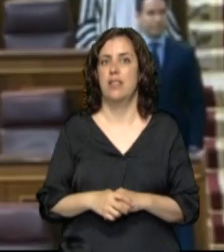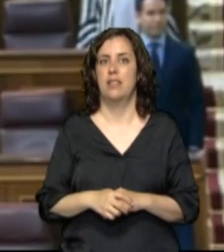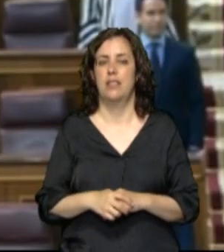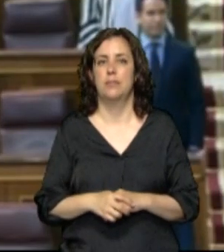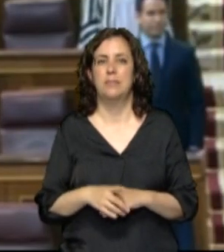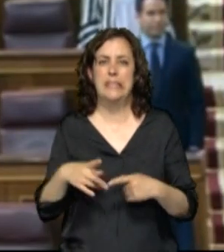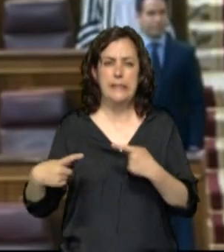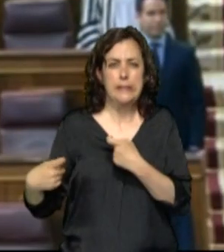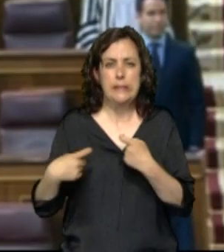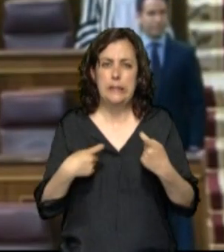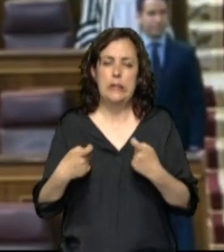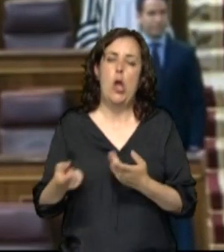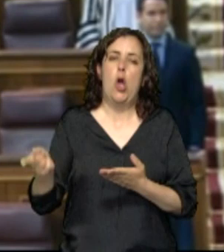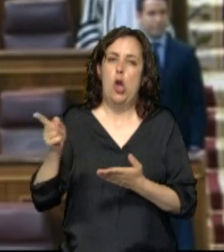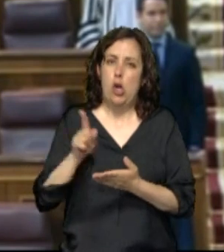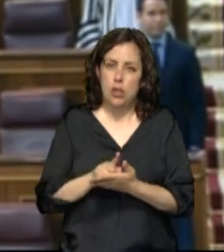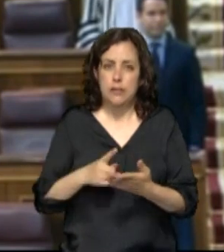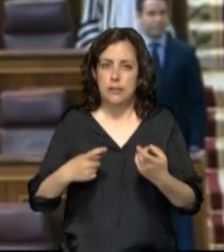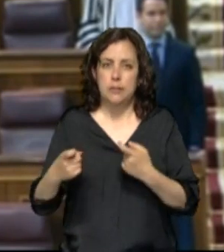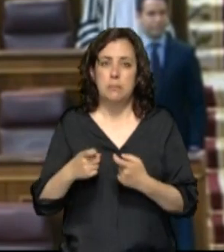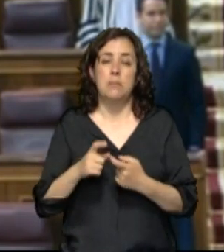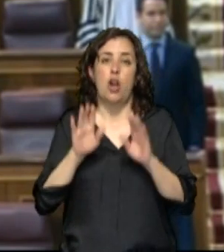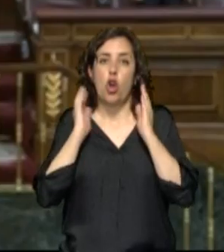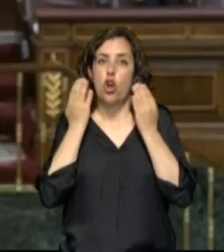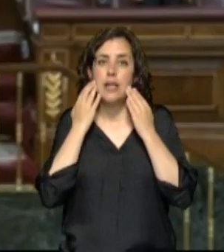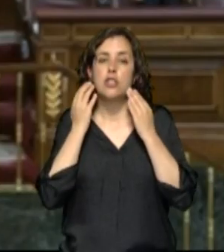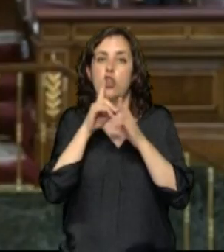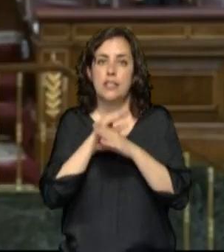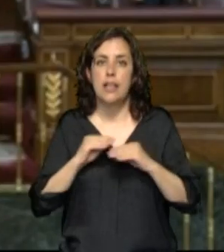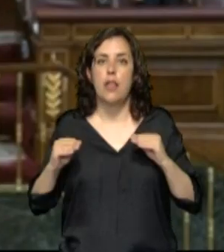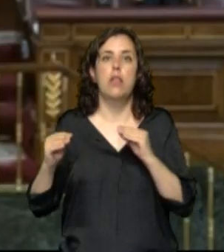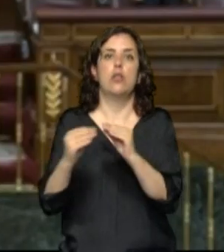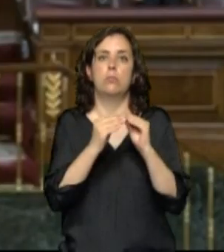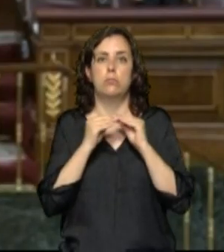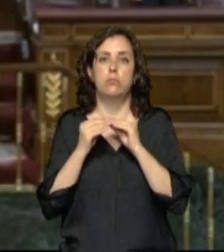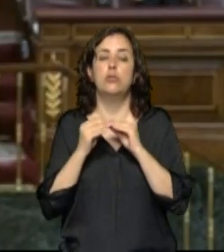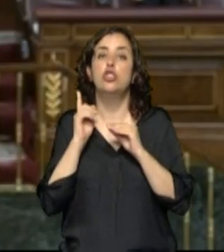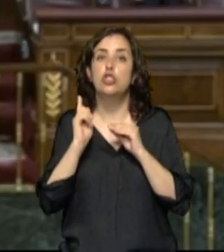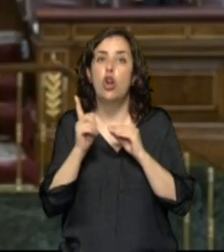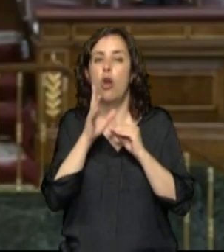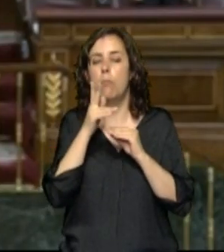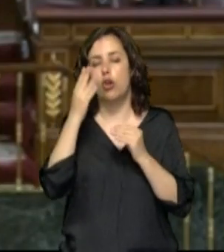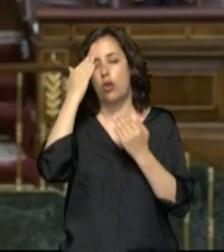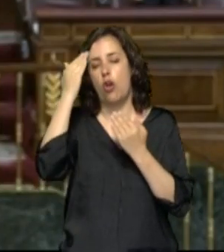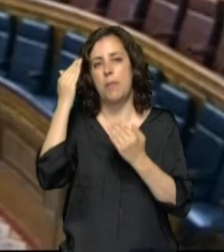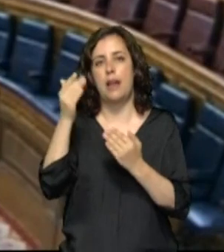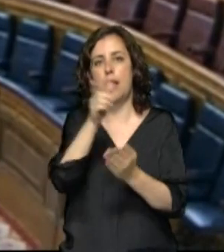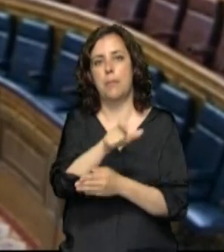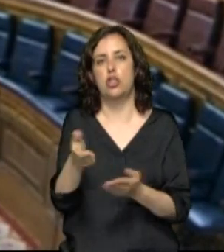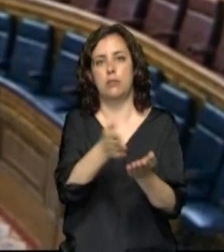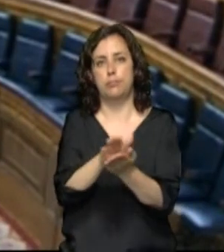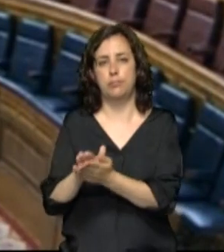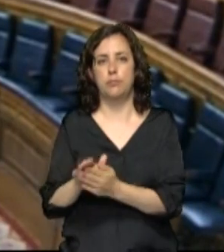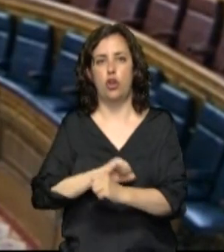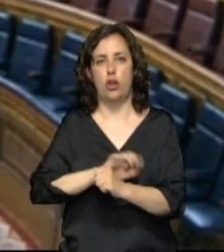debate, de nuevo, en un Congreso en el que solo ha habido silencio y unanimidad para recordar hoy también a las personas fallecidas por coronavirus